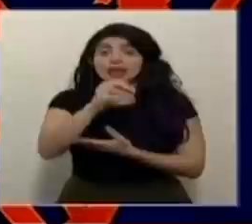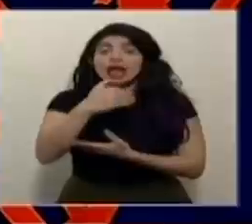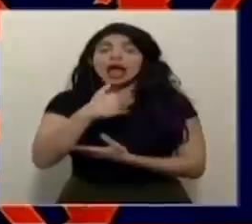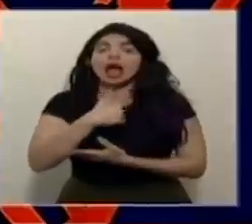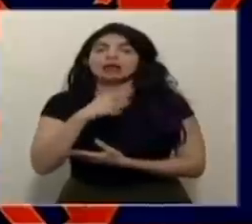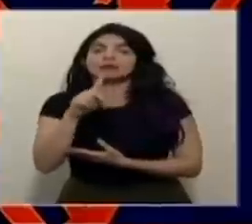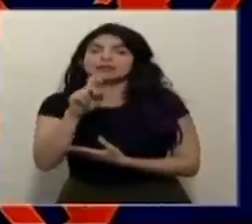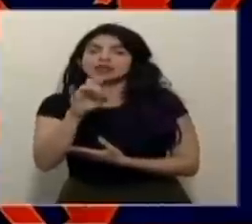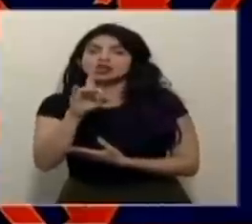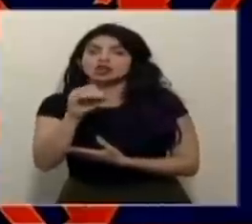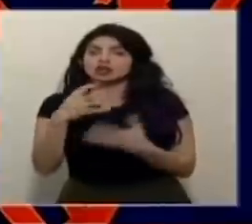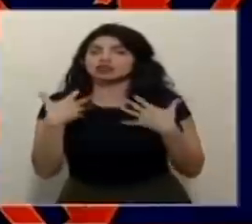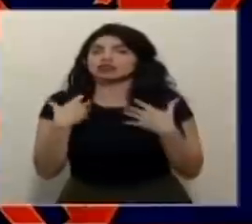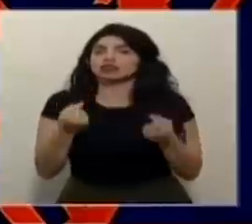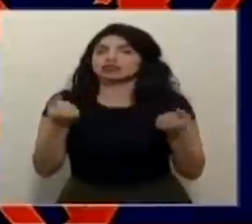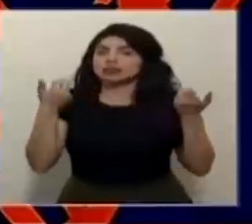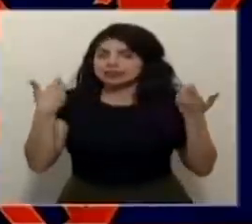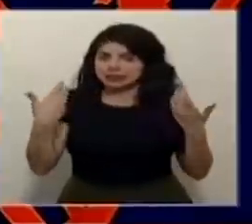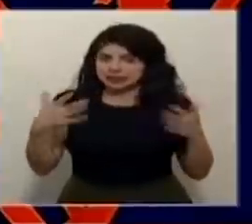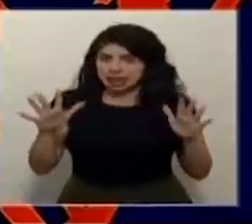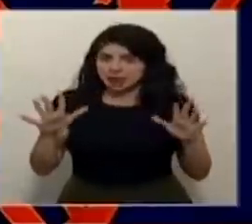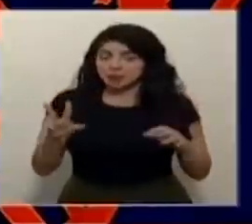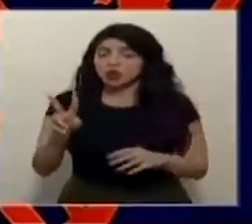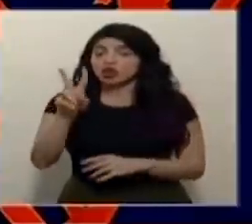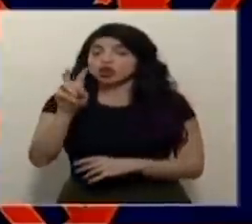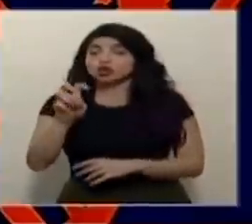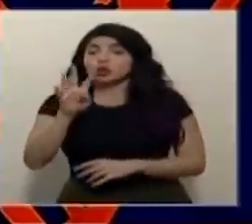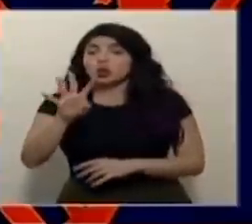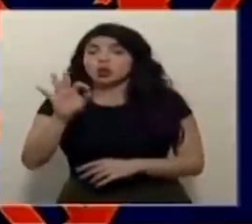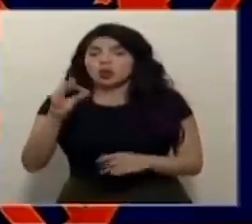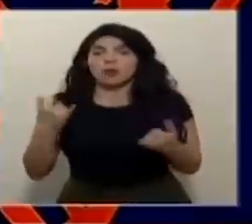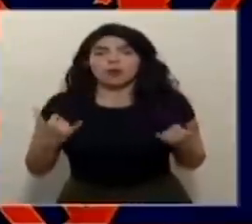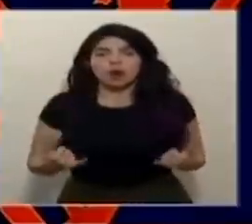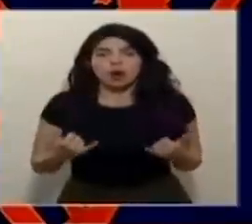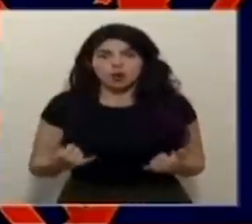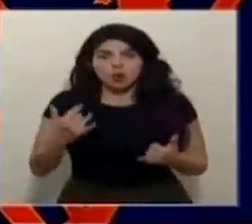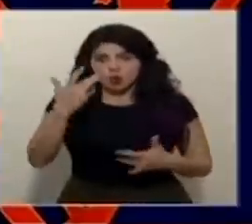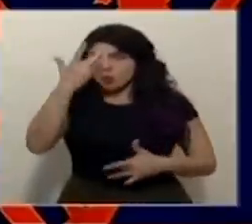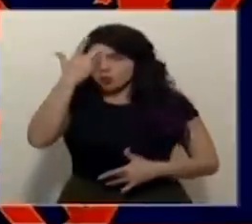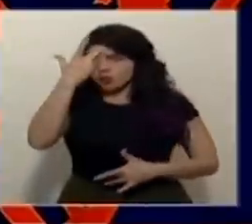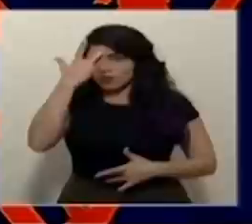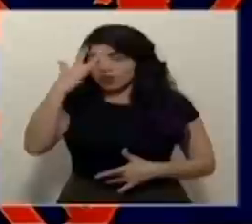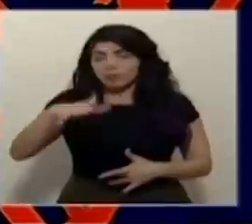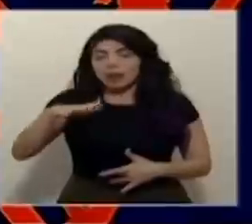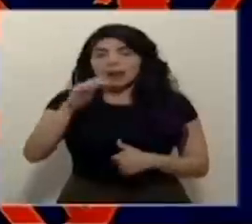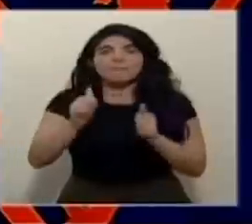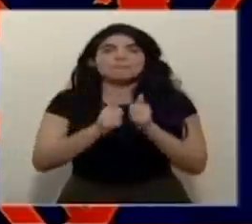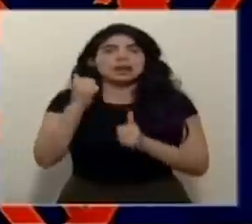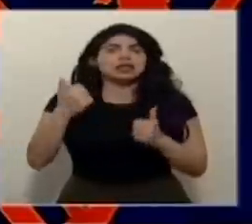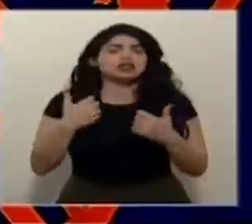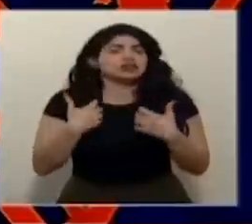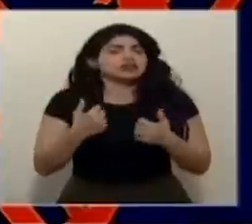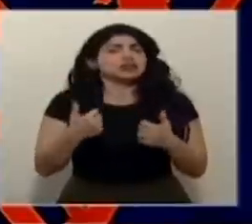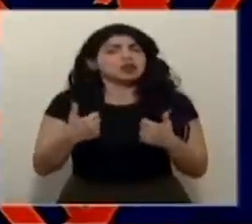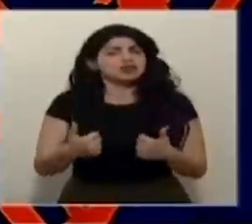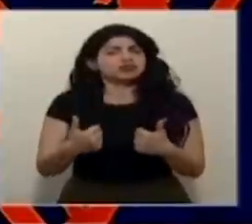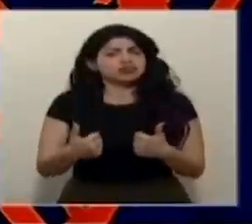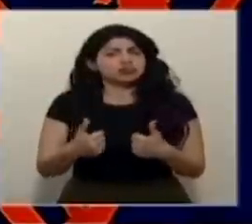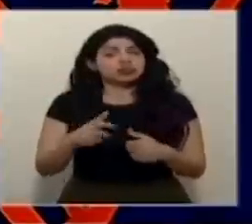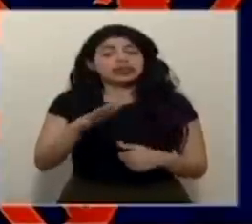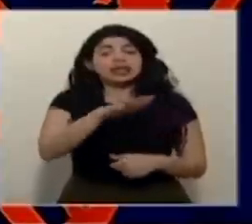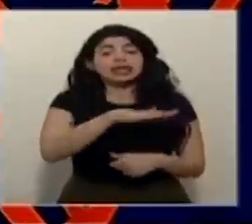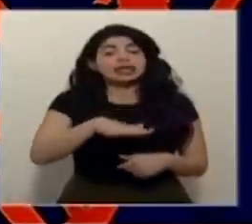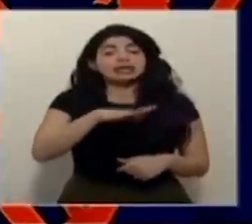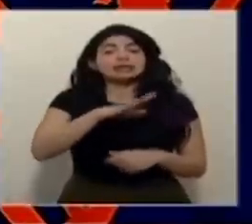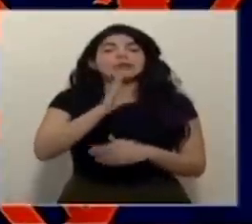180 que ya están recuperados y 249 activos que se encuentran la mayoría en muy buen estado general y esto es